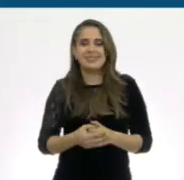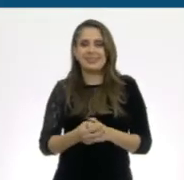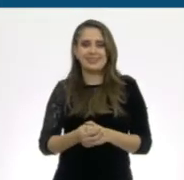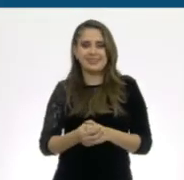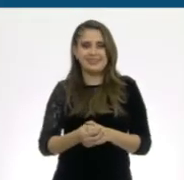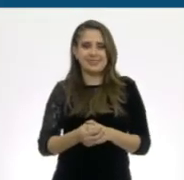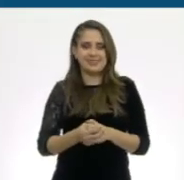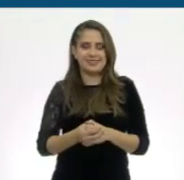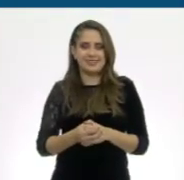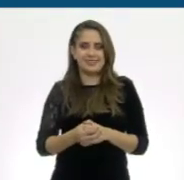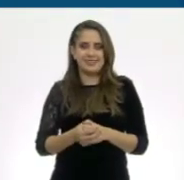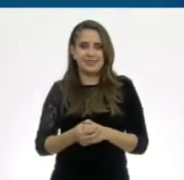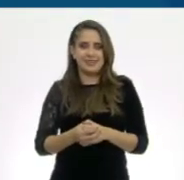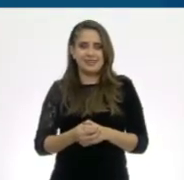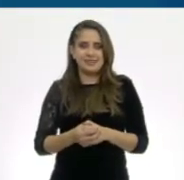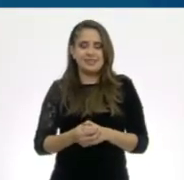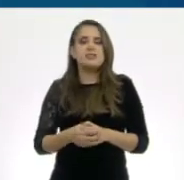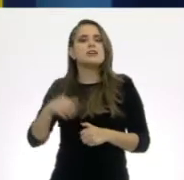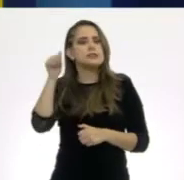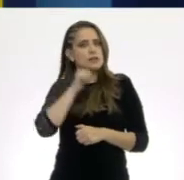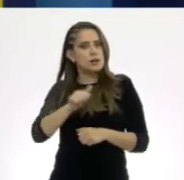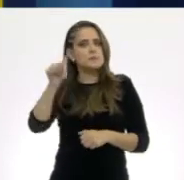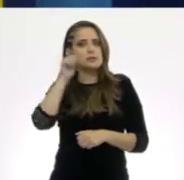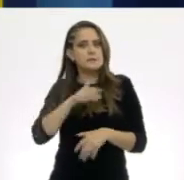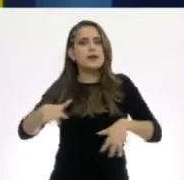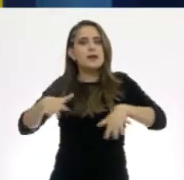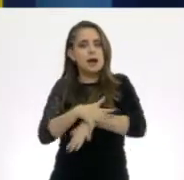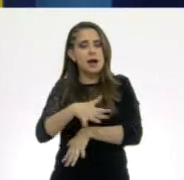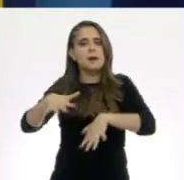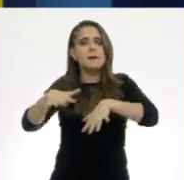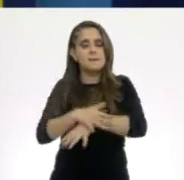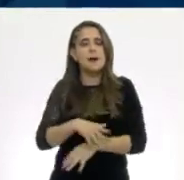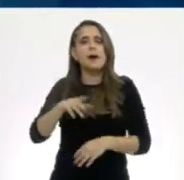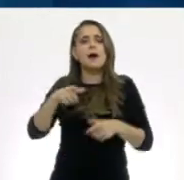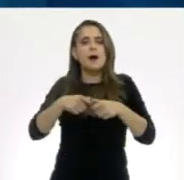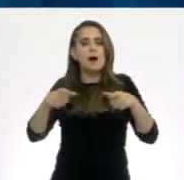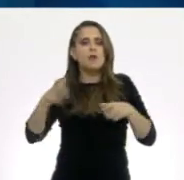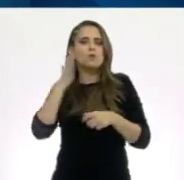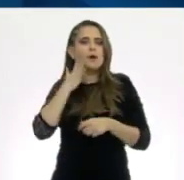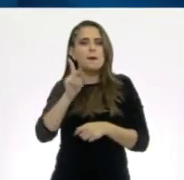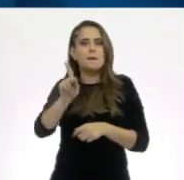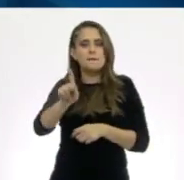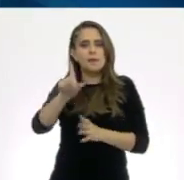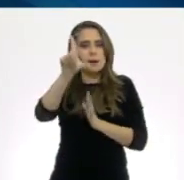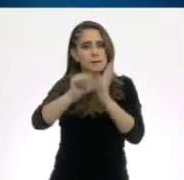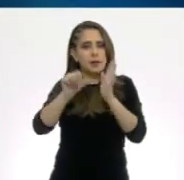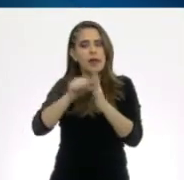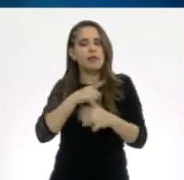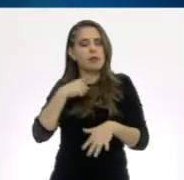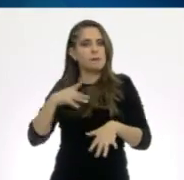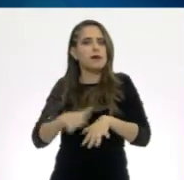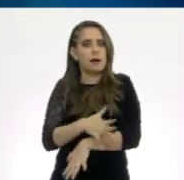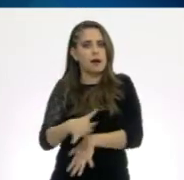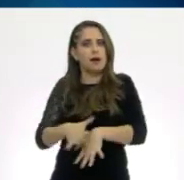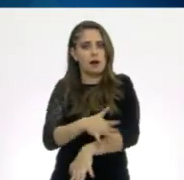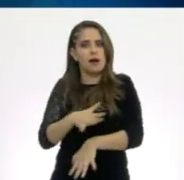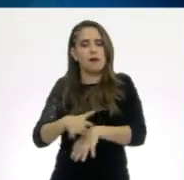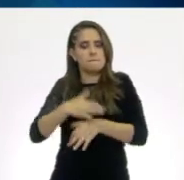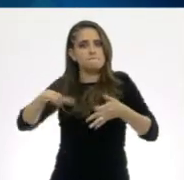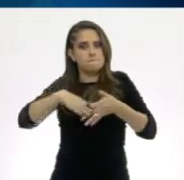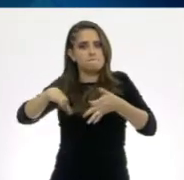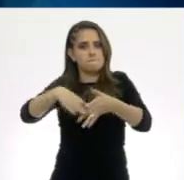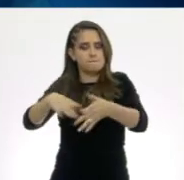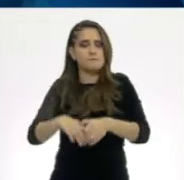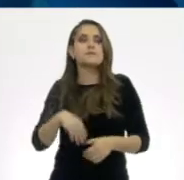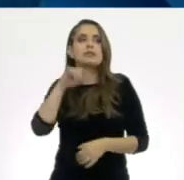¡Mmm! Cambiar constantemente las toallas sanitarias. Sí. A mí me explicó mi mamá que el